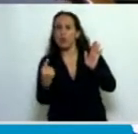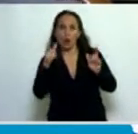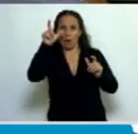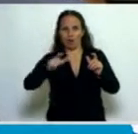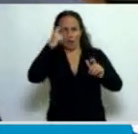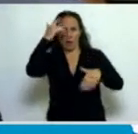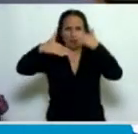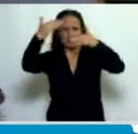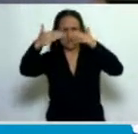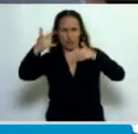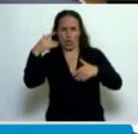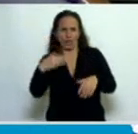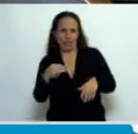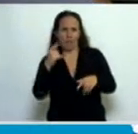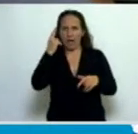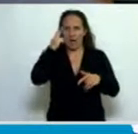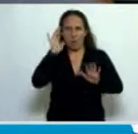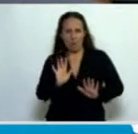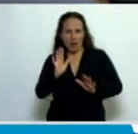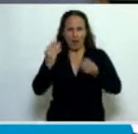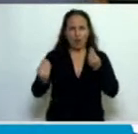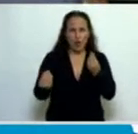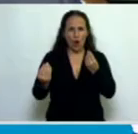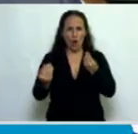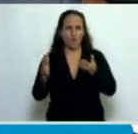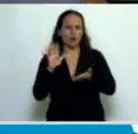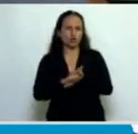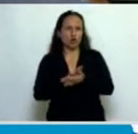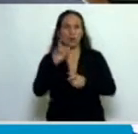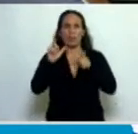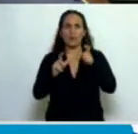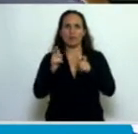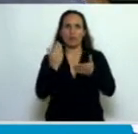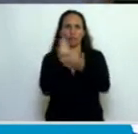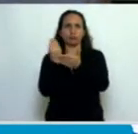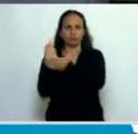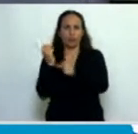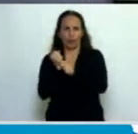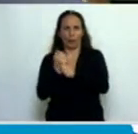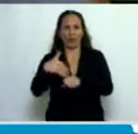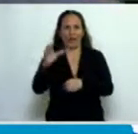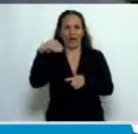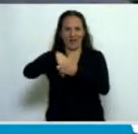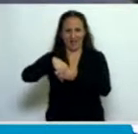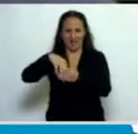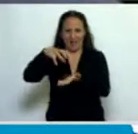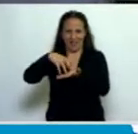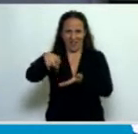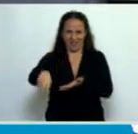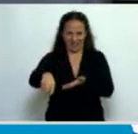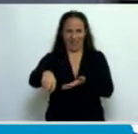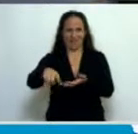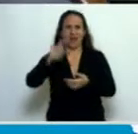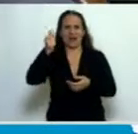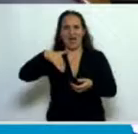o capacitación por parte de las dos categorías de funcionarios que se contemplan van a ser designados. Los funcionarios que van a